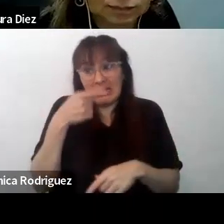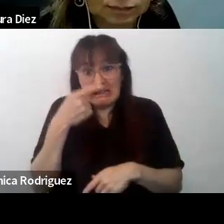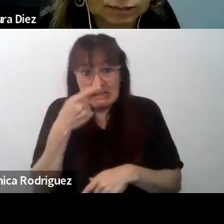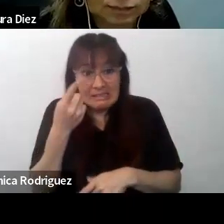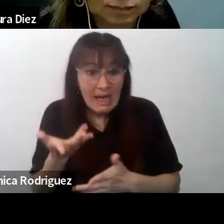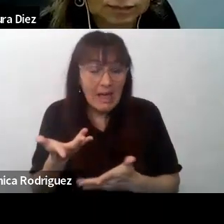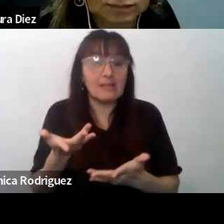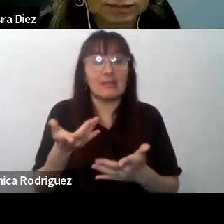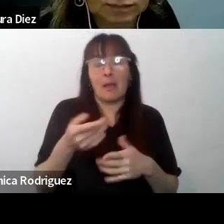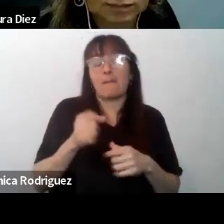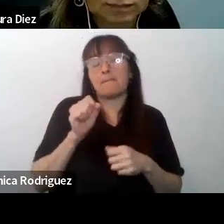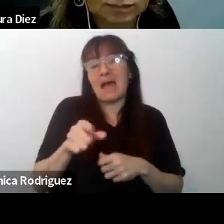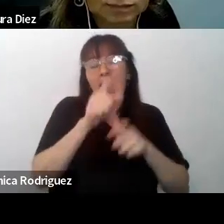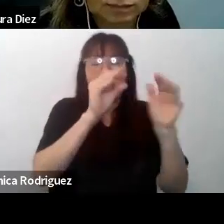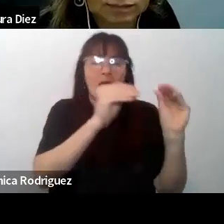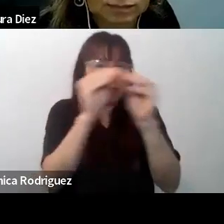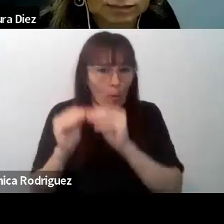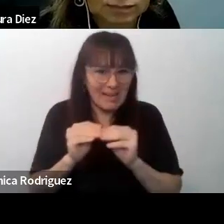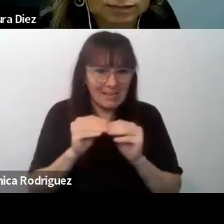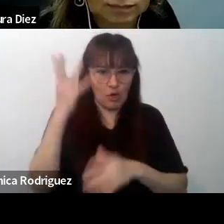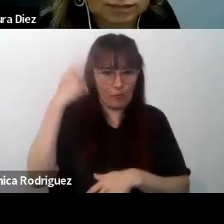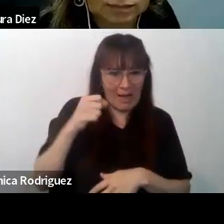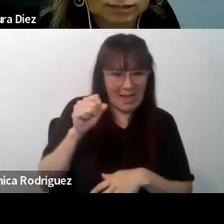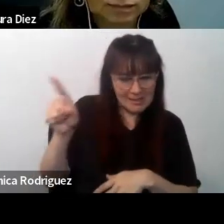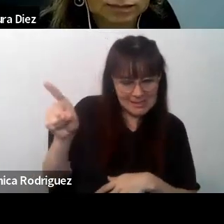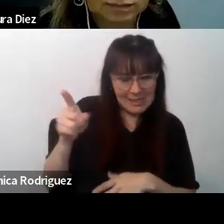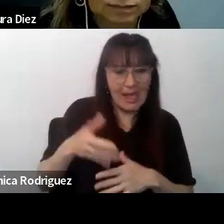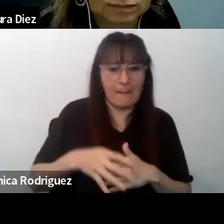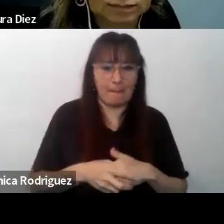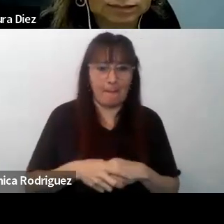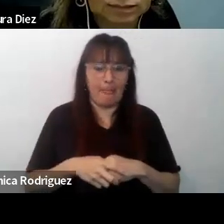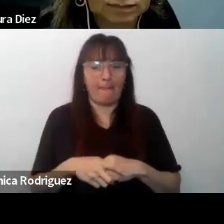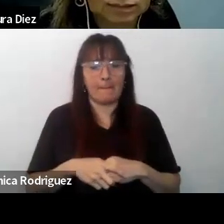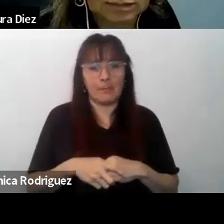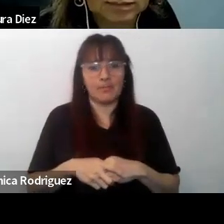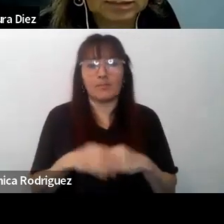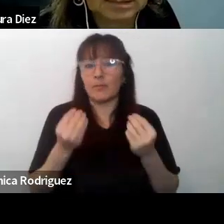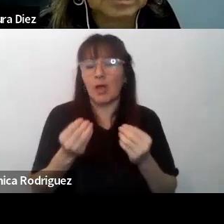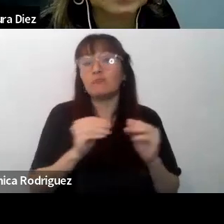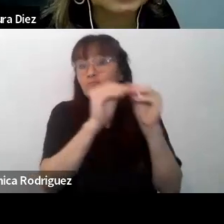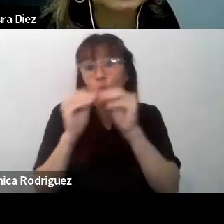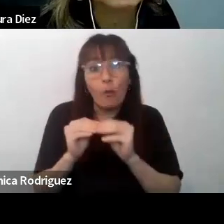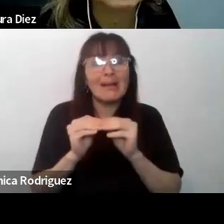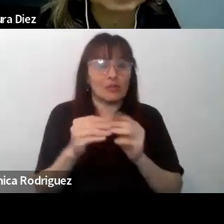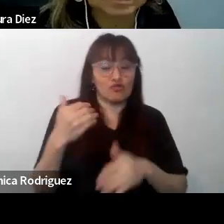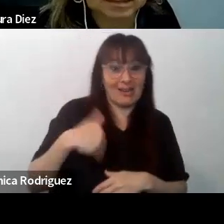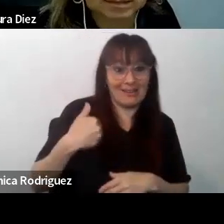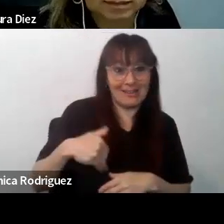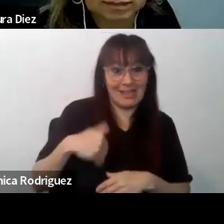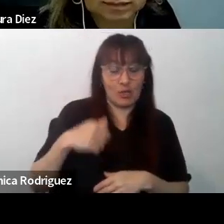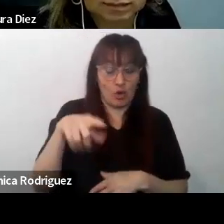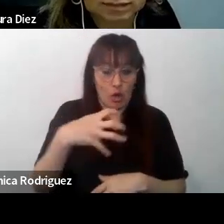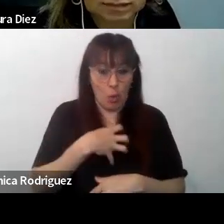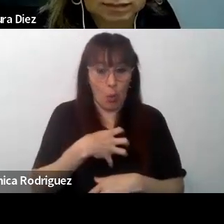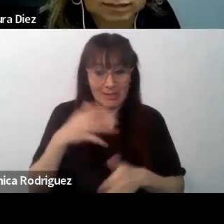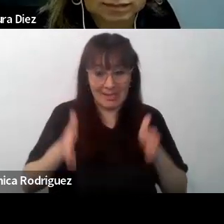las y los colegas franceses, porque seguramente las colegas y los colegas argentinos que están cursando el